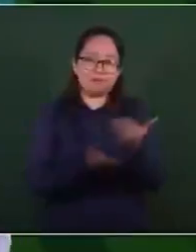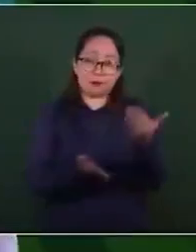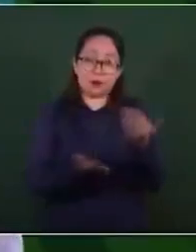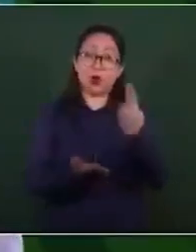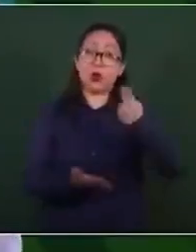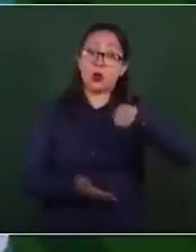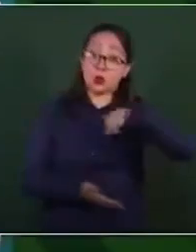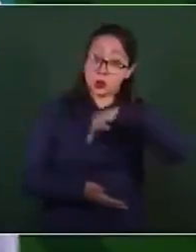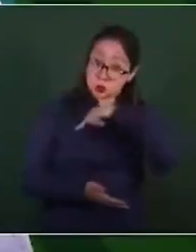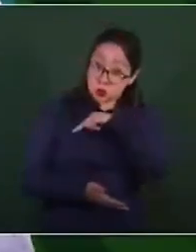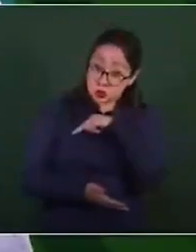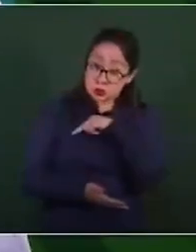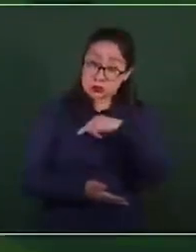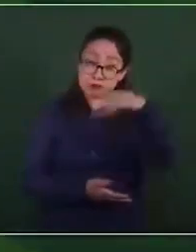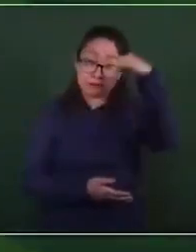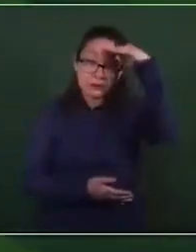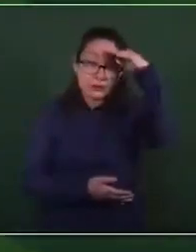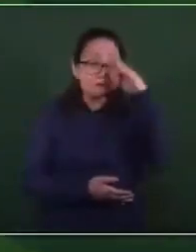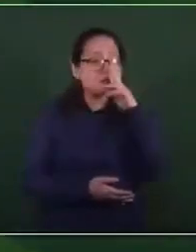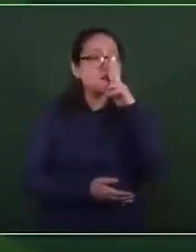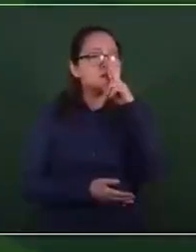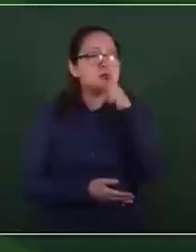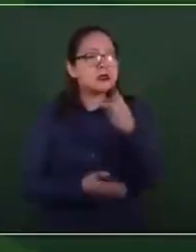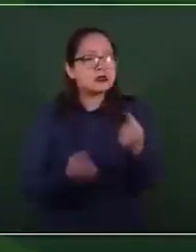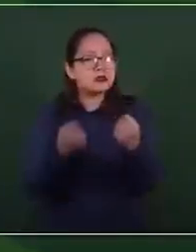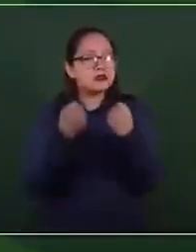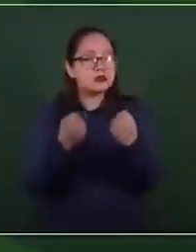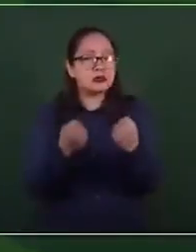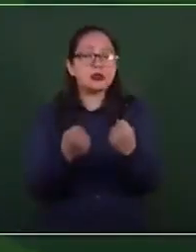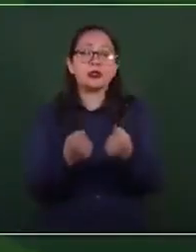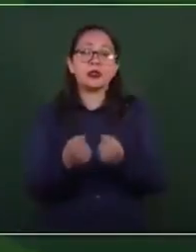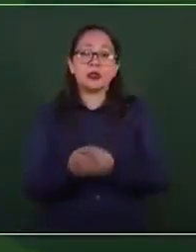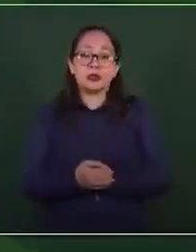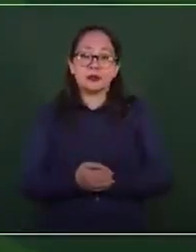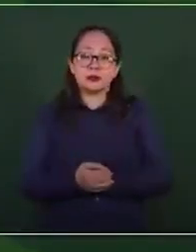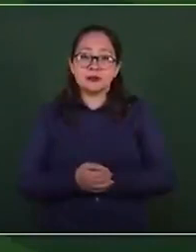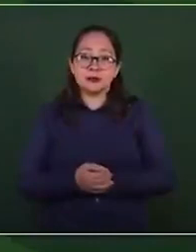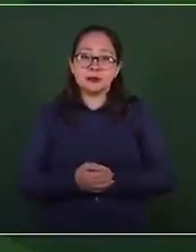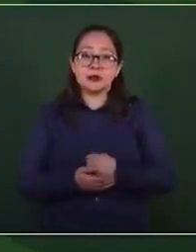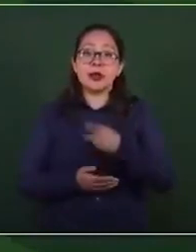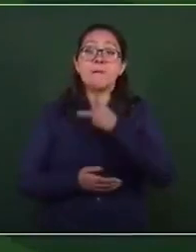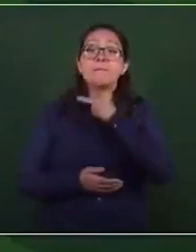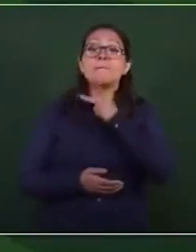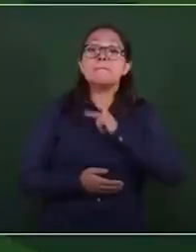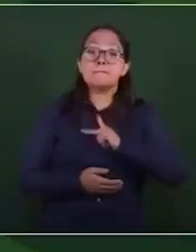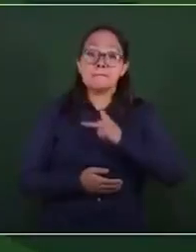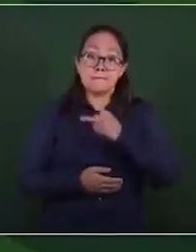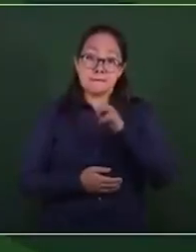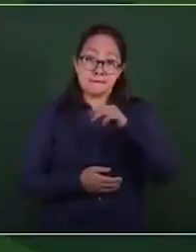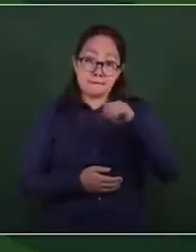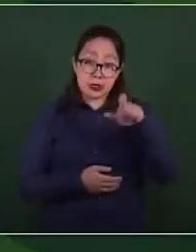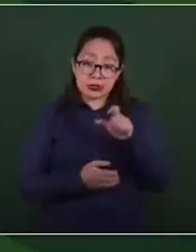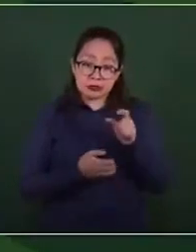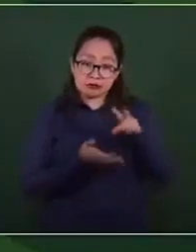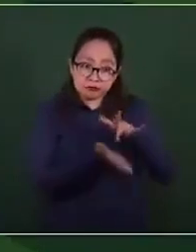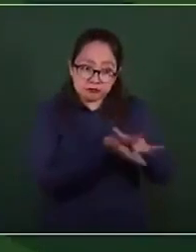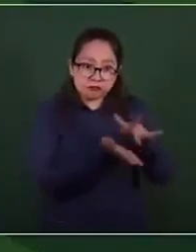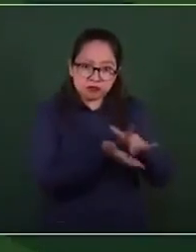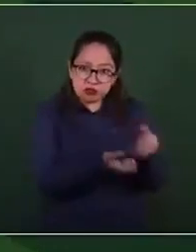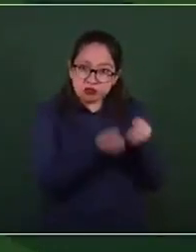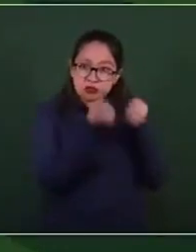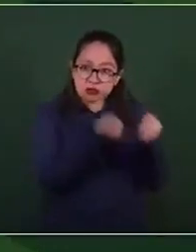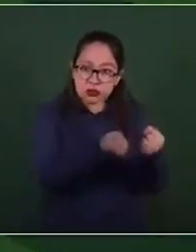Nosotros pensamos que lo que más conviene es fortalecer a Pemex, fortalecer a la Comisión Federal de Electricidad, desde luego